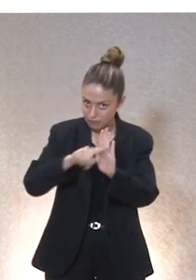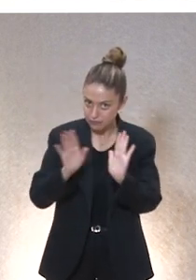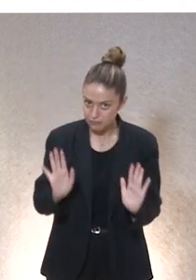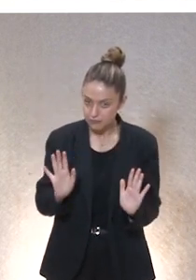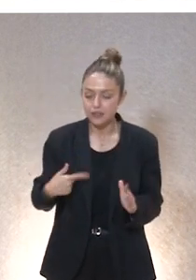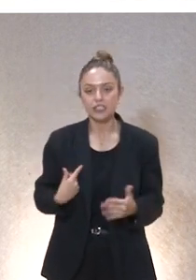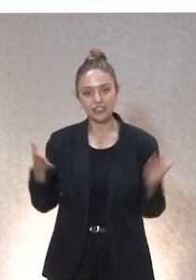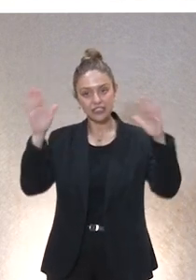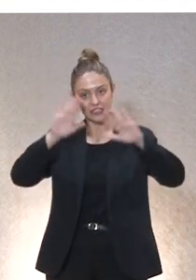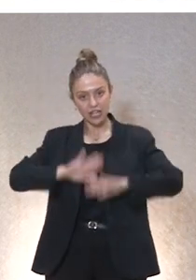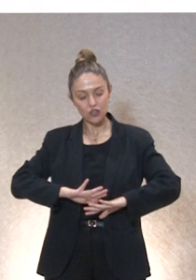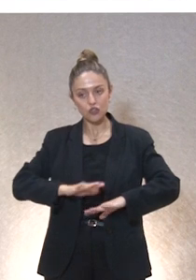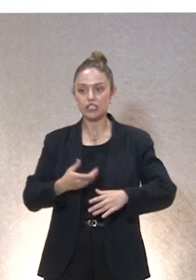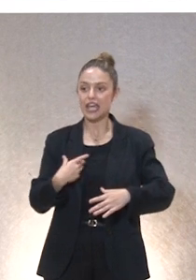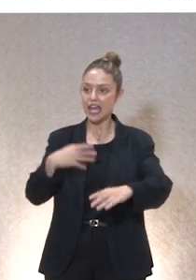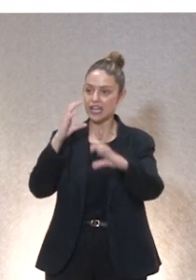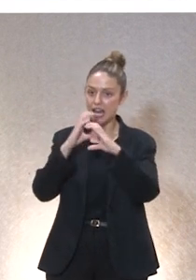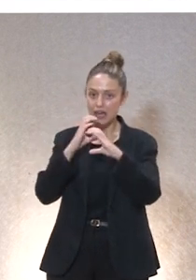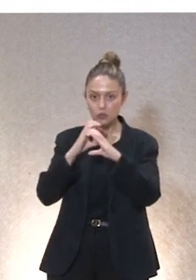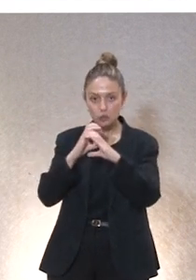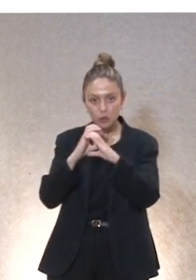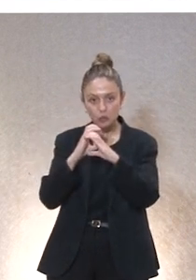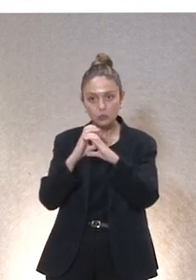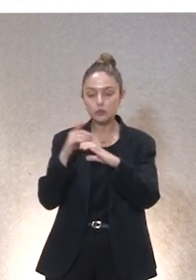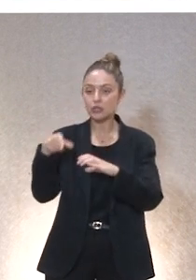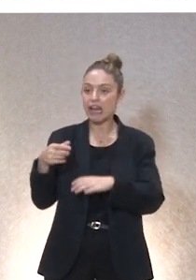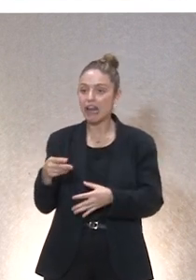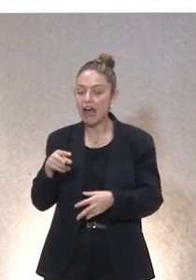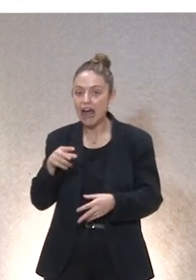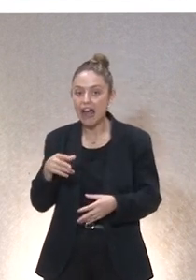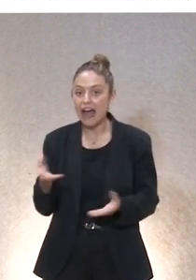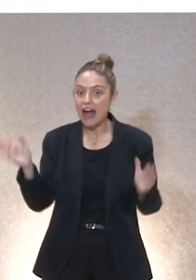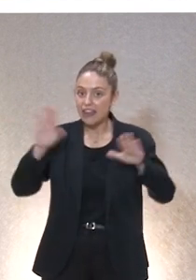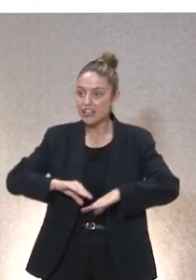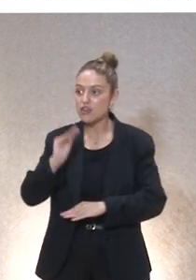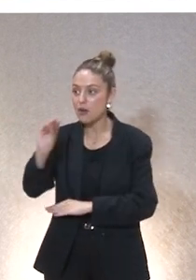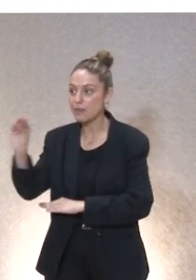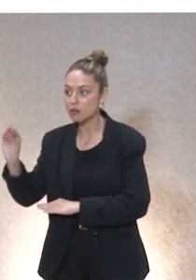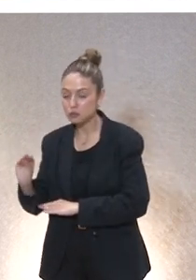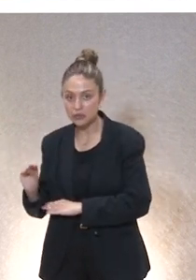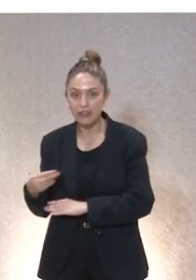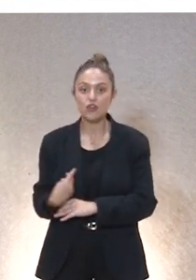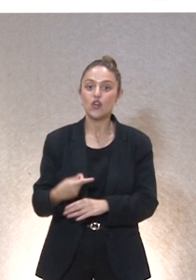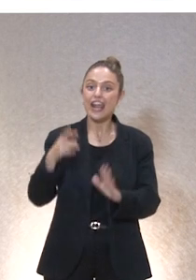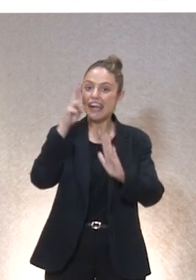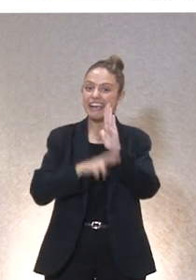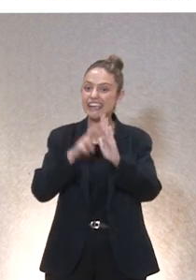antes de cenar en el autobús nadie subirá al autobús de la cena que no me diga las cinco C's del buen cuidado